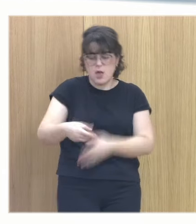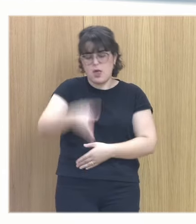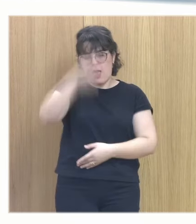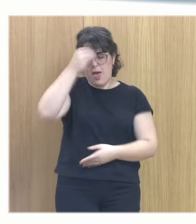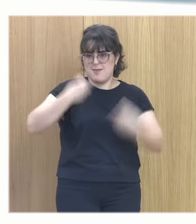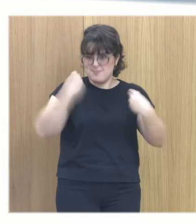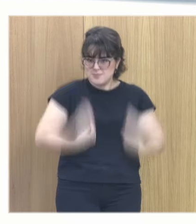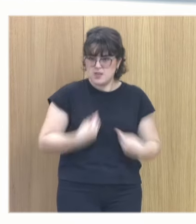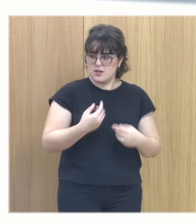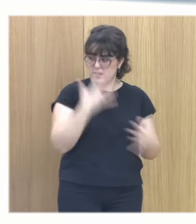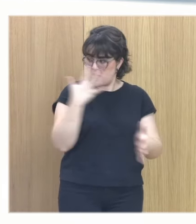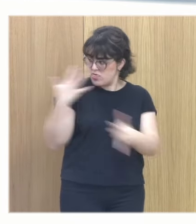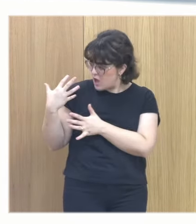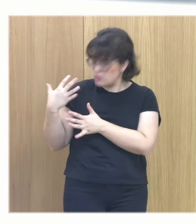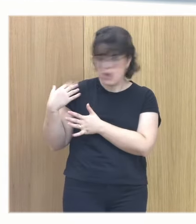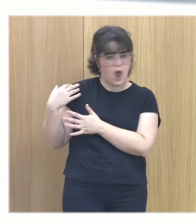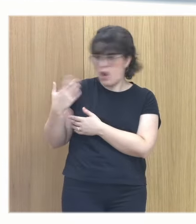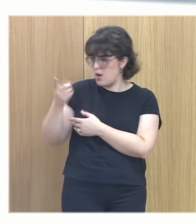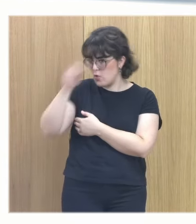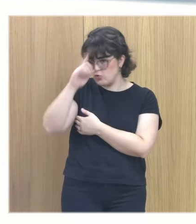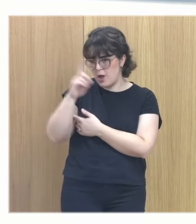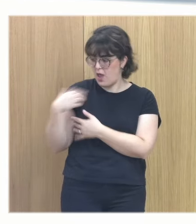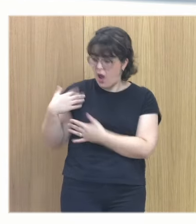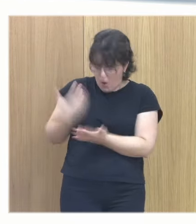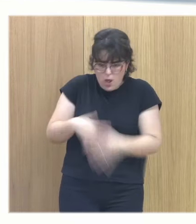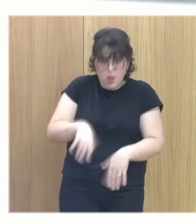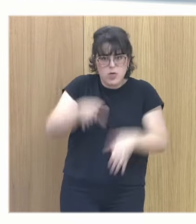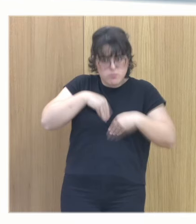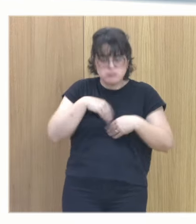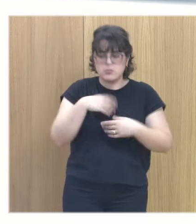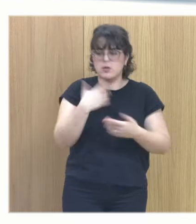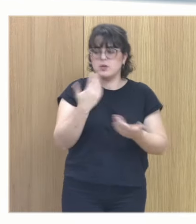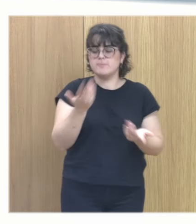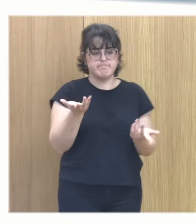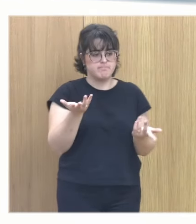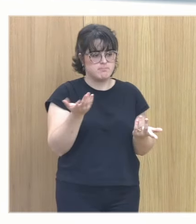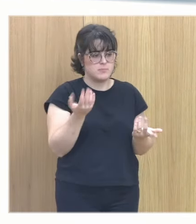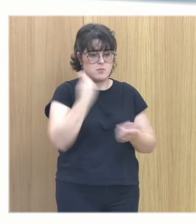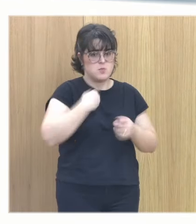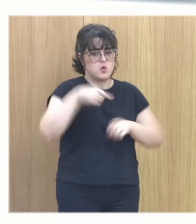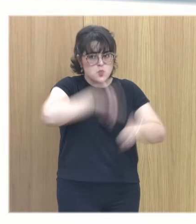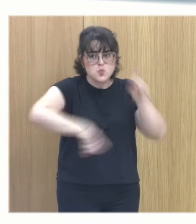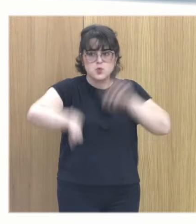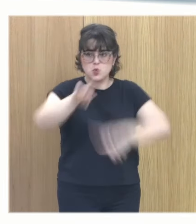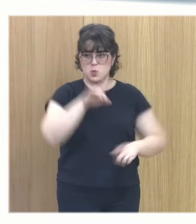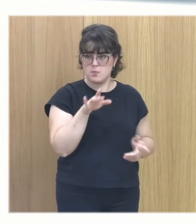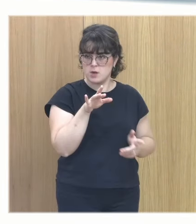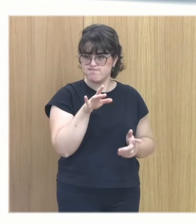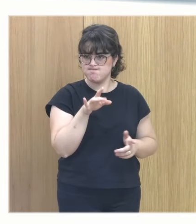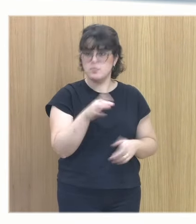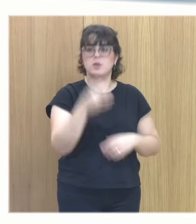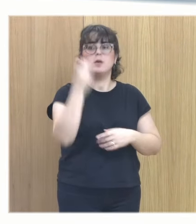30 cuando yo empecé estoy hablando de hace 10 o 12 años entonces con eso tenemos un problema entonces